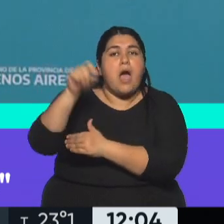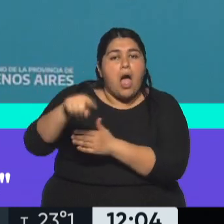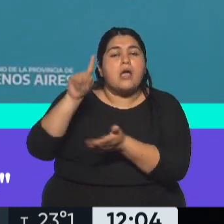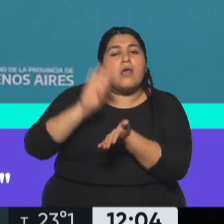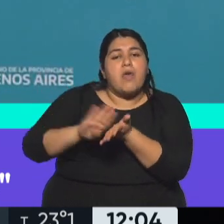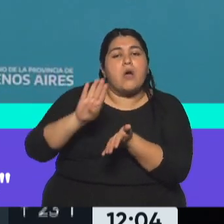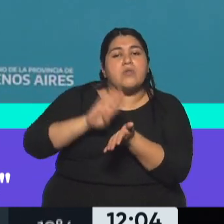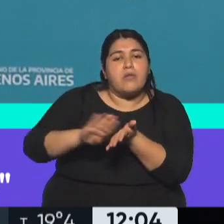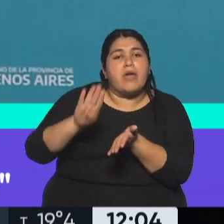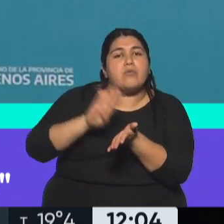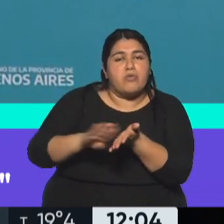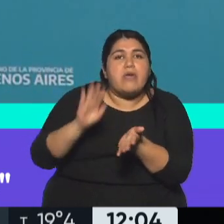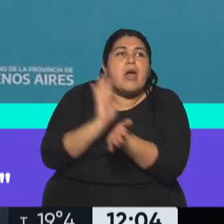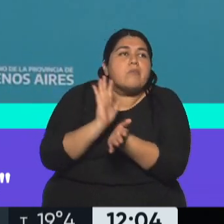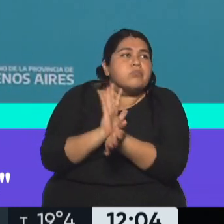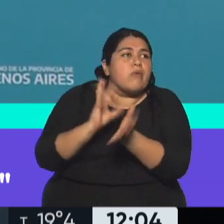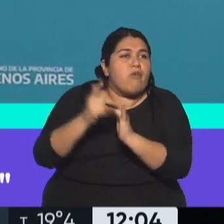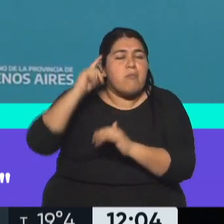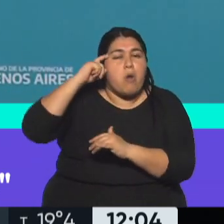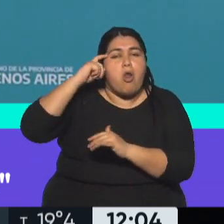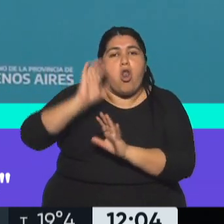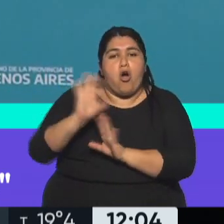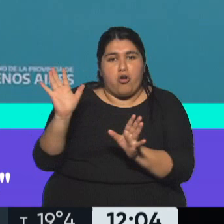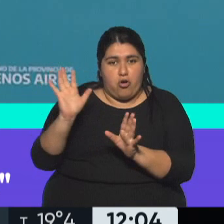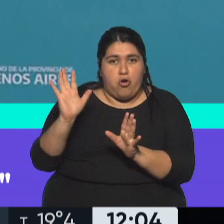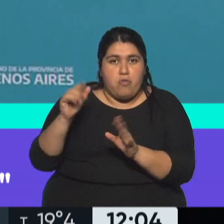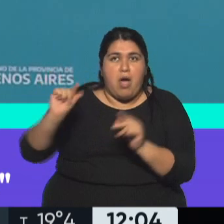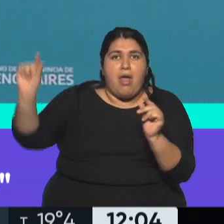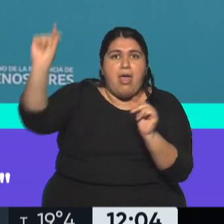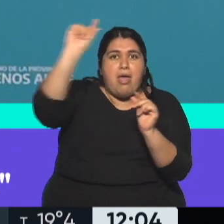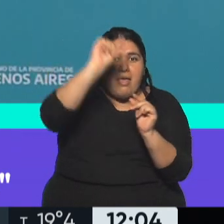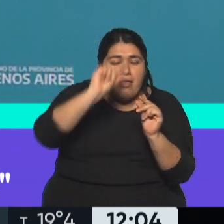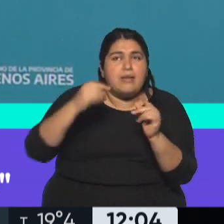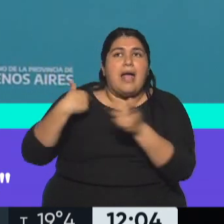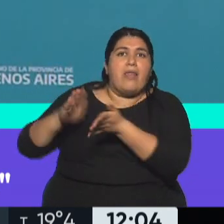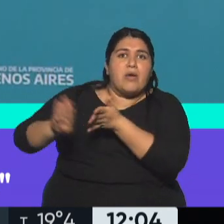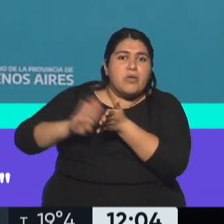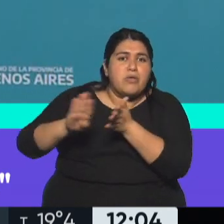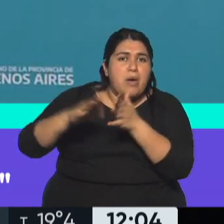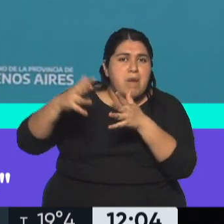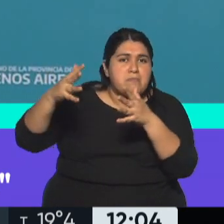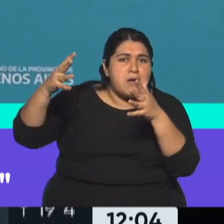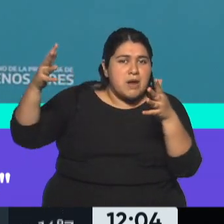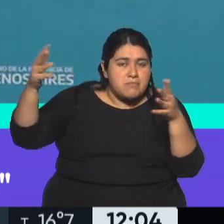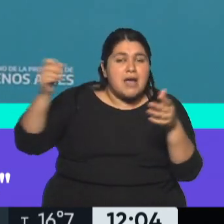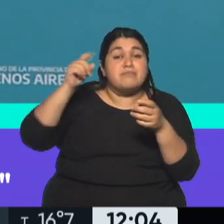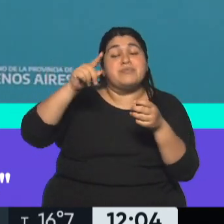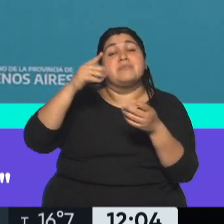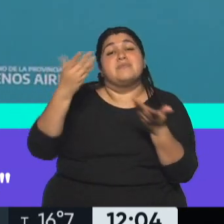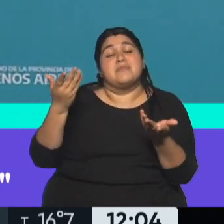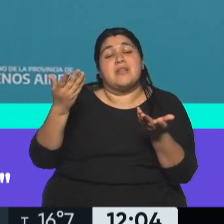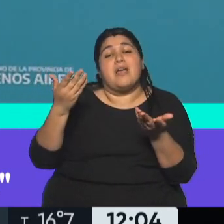alocadamente en el mercado internacional, diciendo que la ventaja que tenía es que la deuda